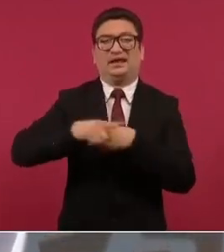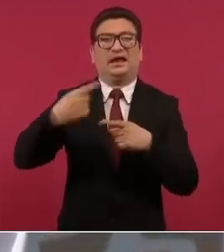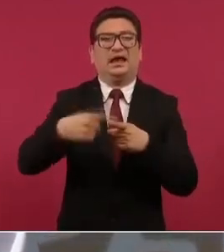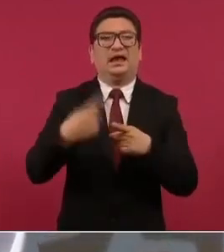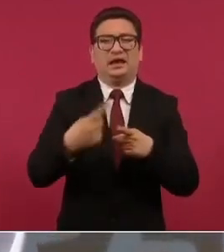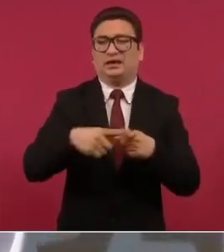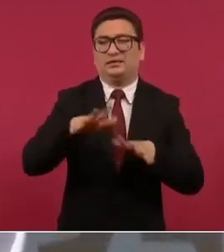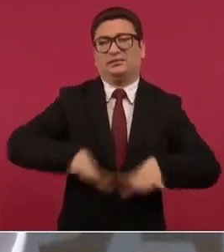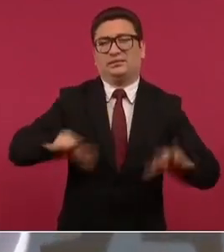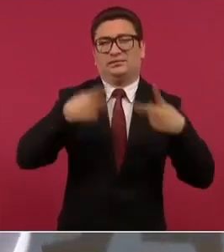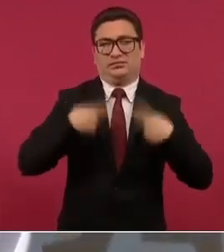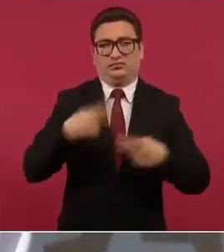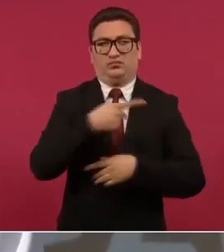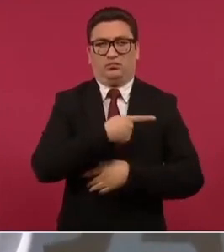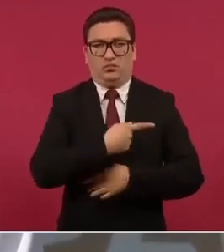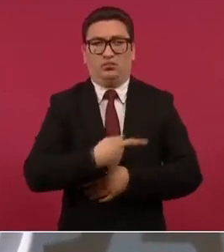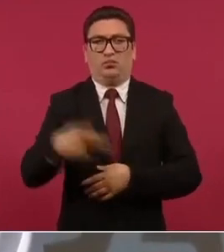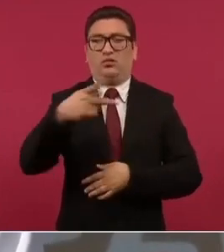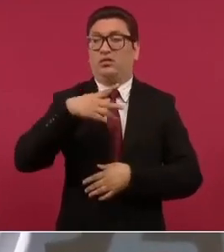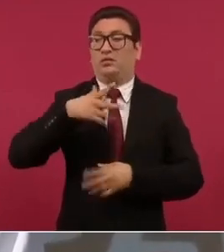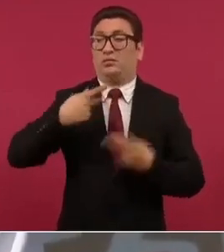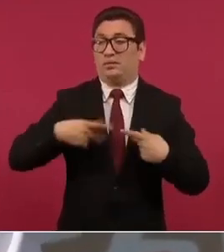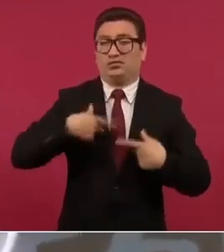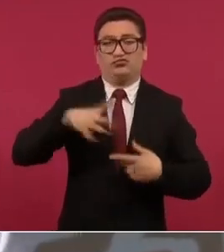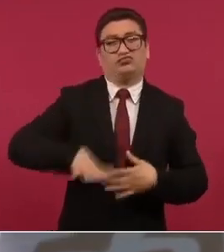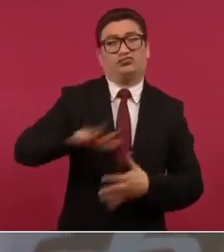a las mayorías